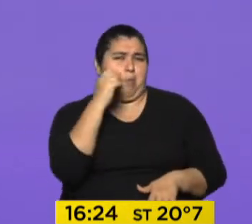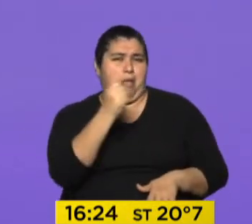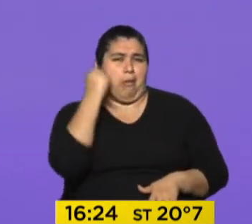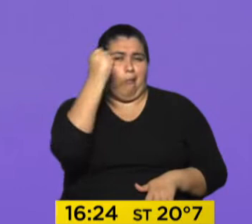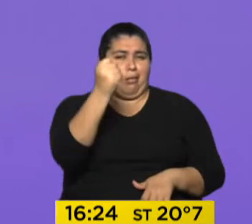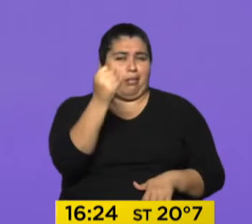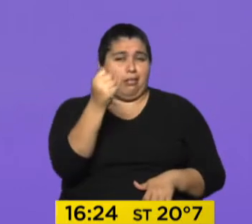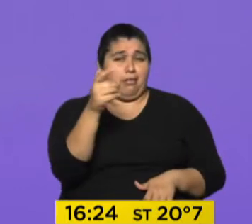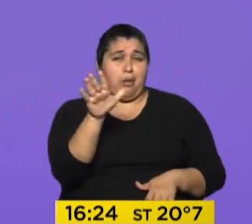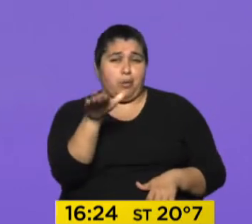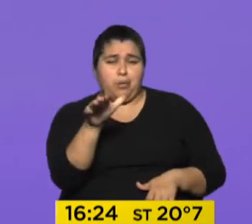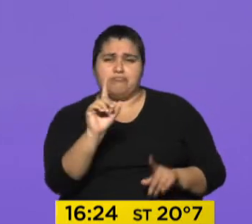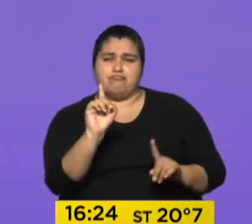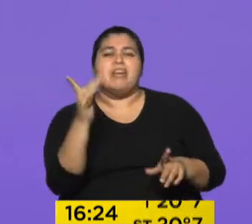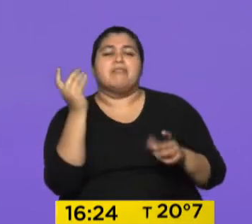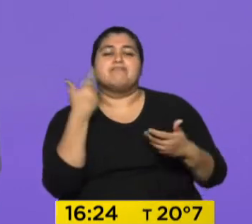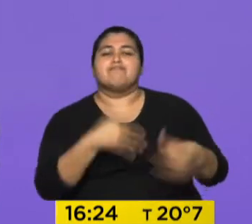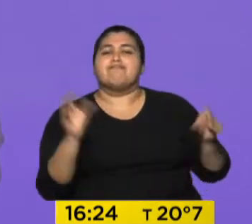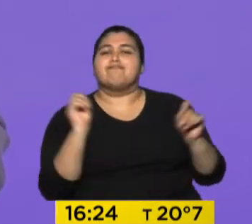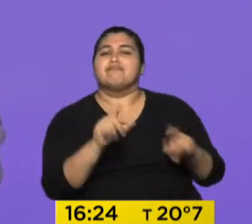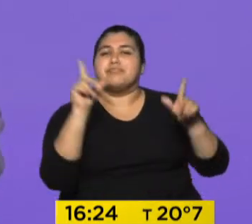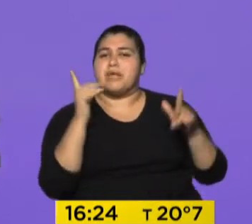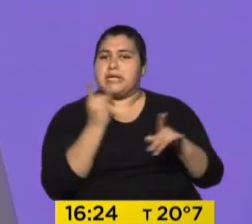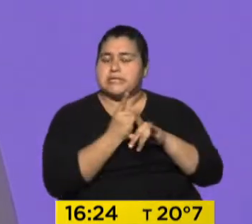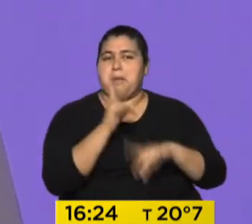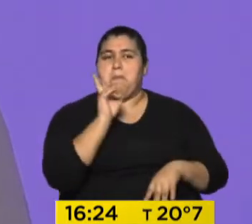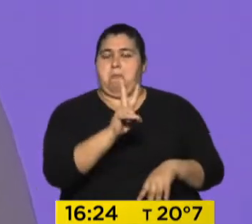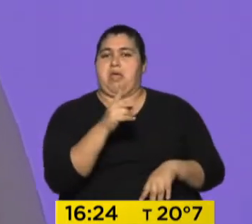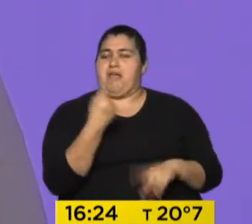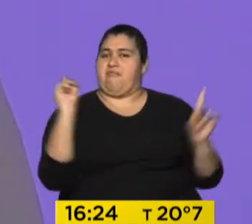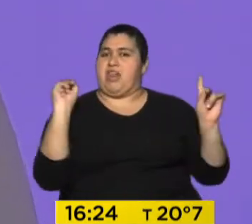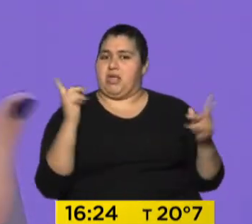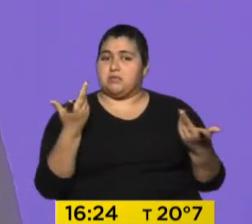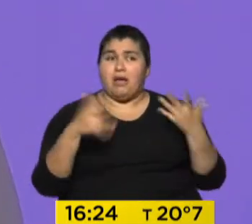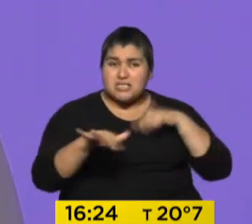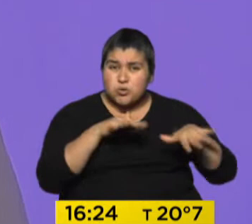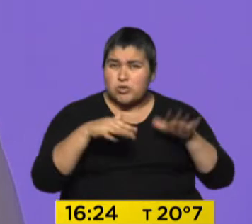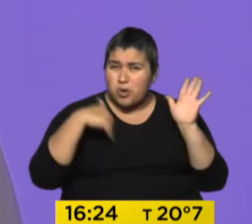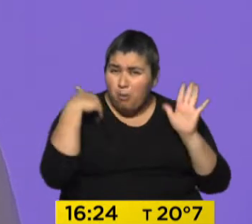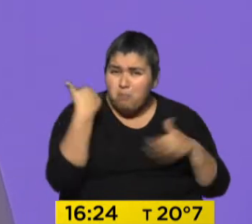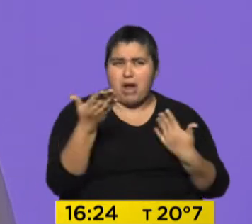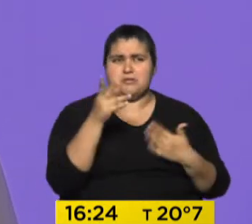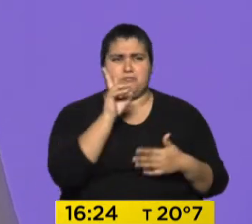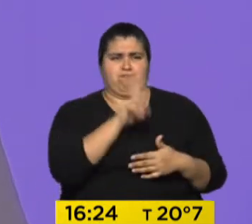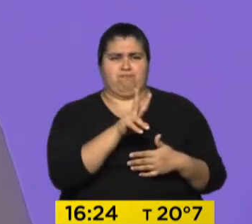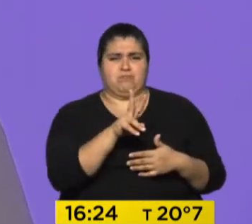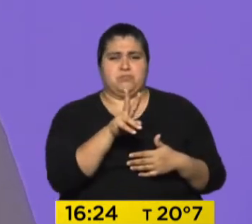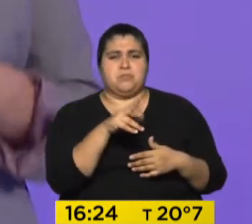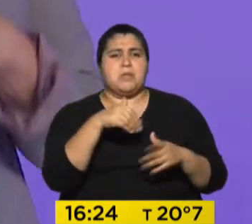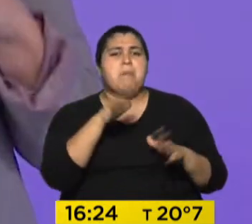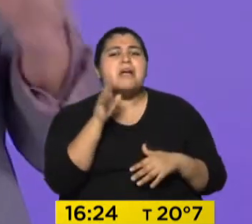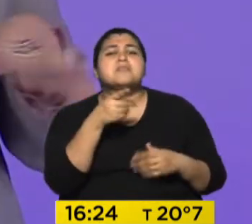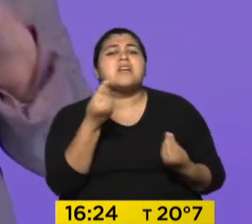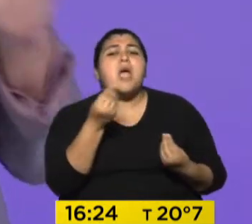menos importantes, pero están tan naturalizados que nos cuesta verlos. Una de las situaciones que las mujeres enfrentamos a menudo es el mansplaining.